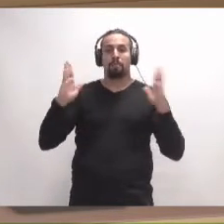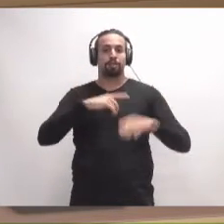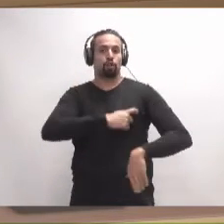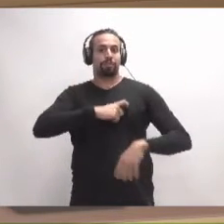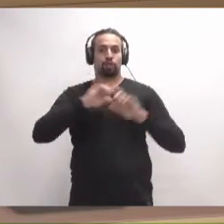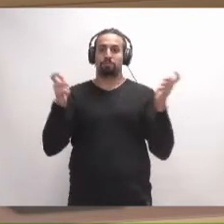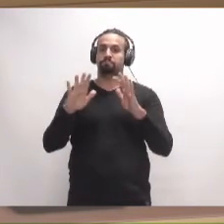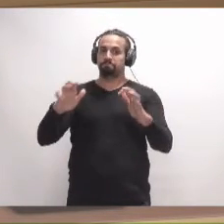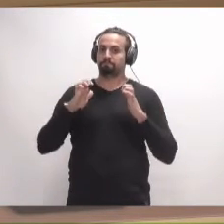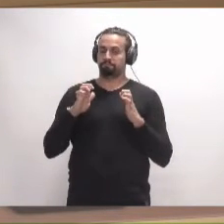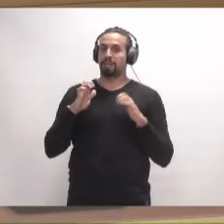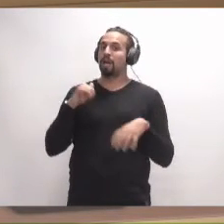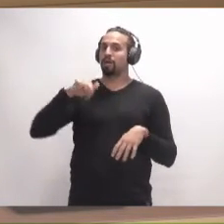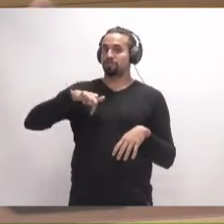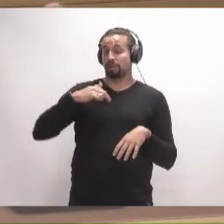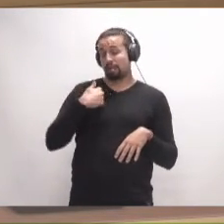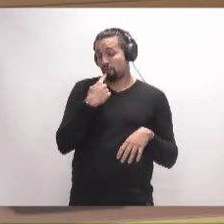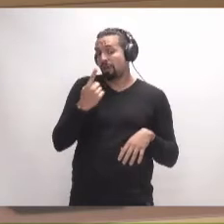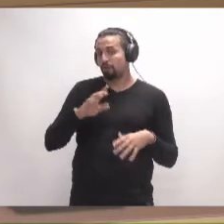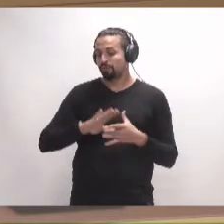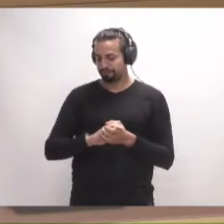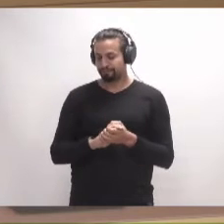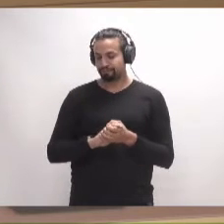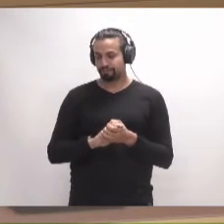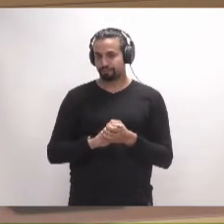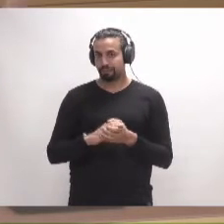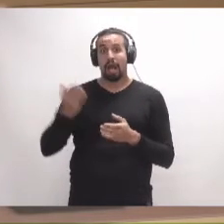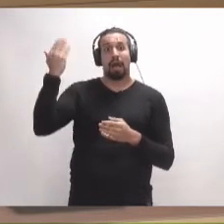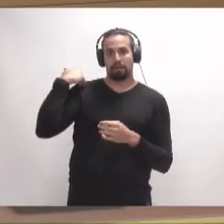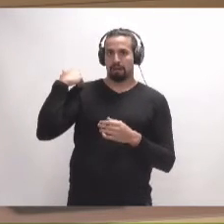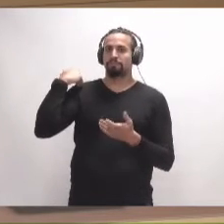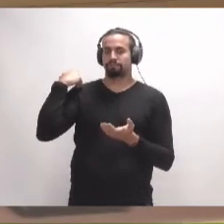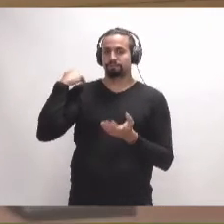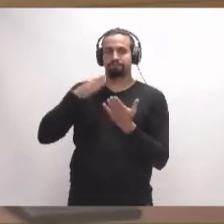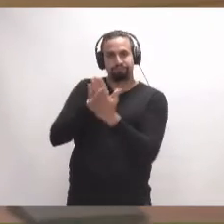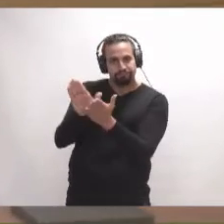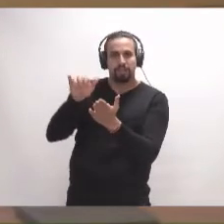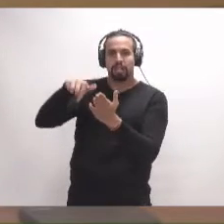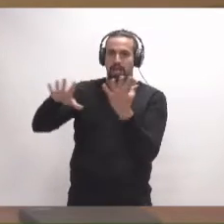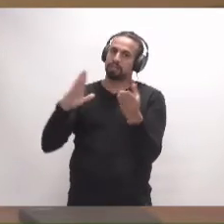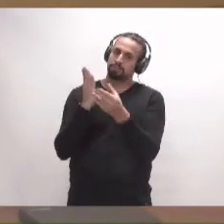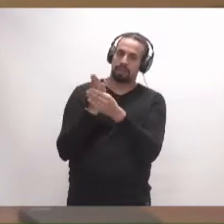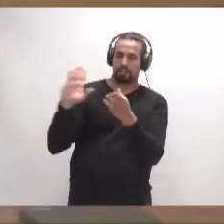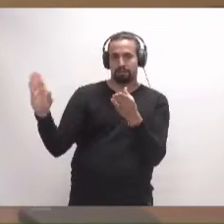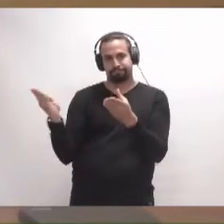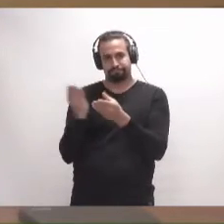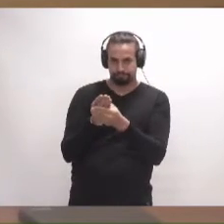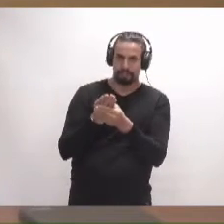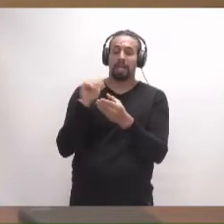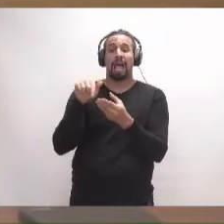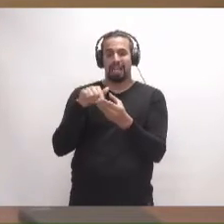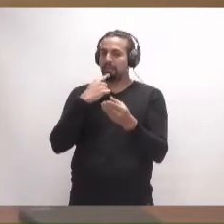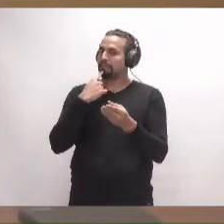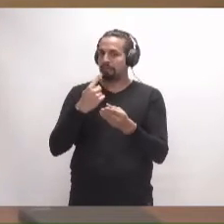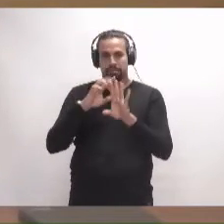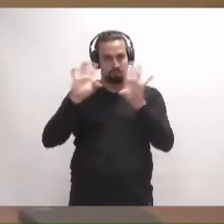plenaria a la que hago referencia. La plenaria se emitió ayer y está incluida en el expediente y en el mismo se concluye